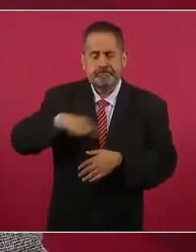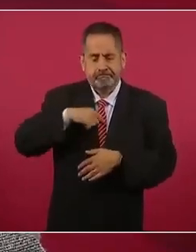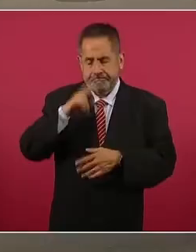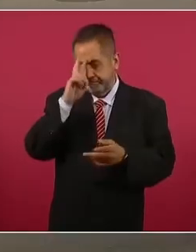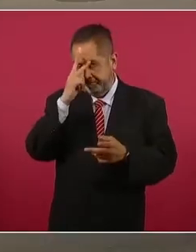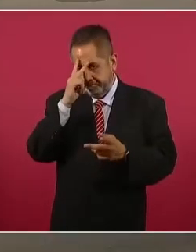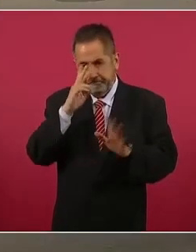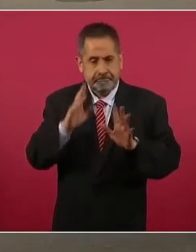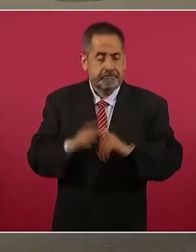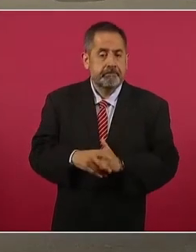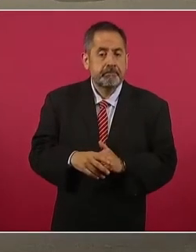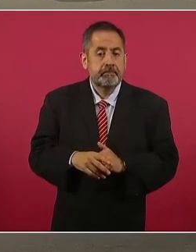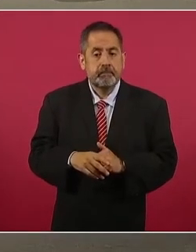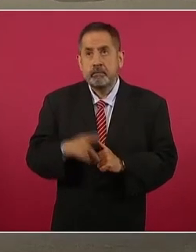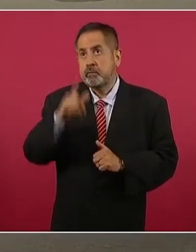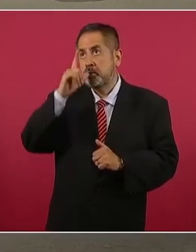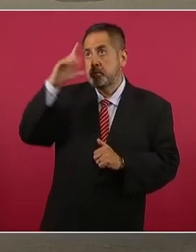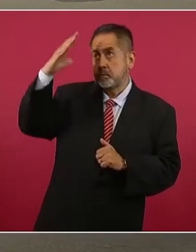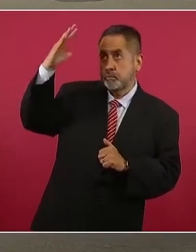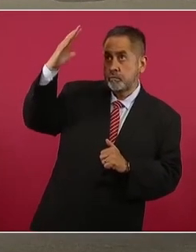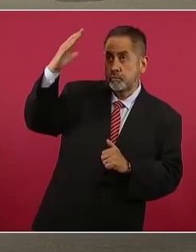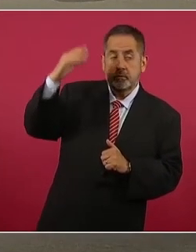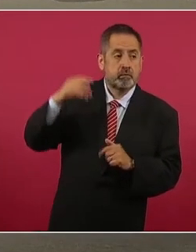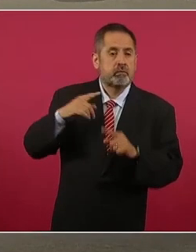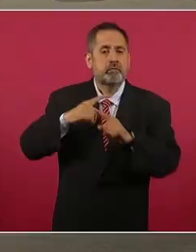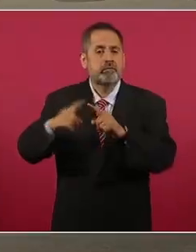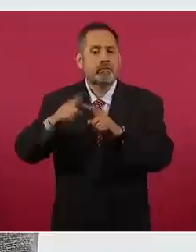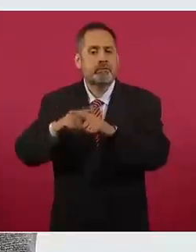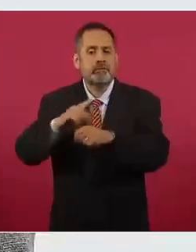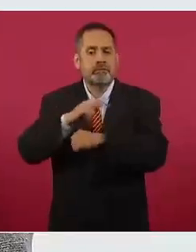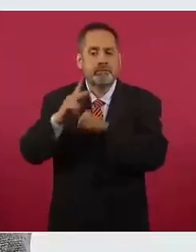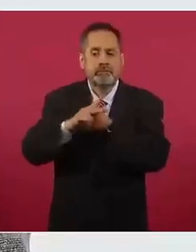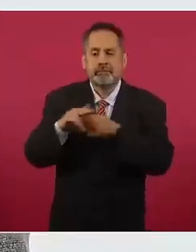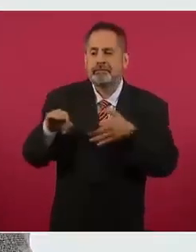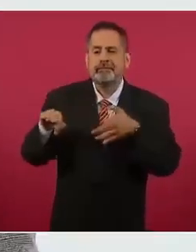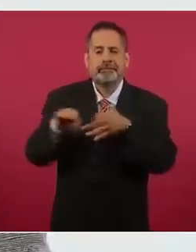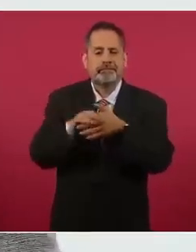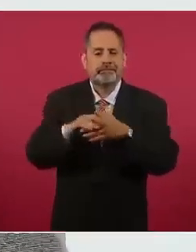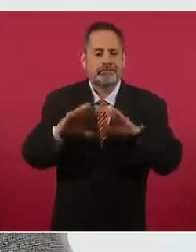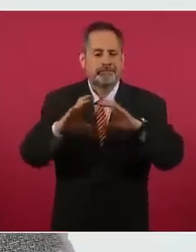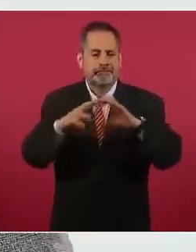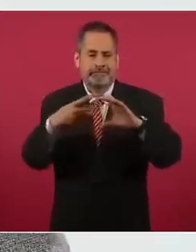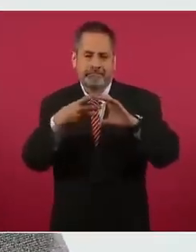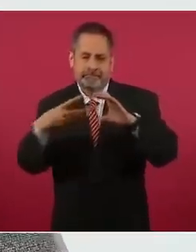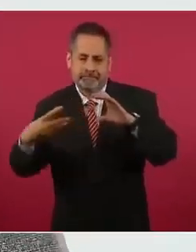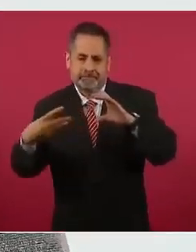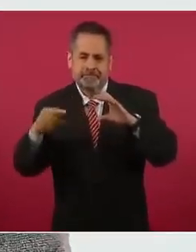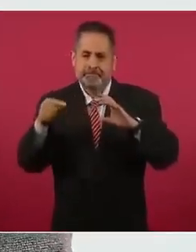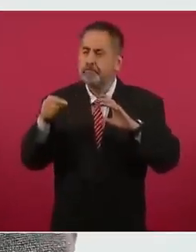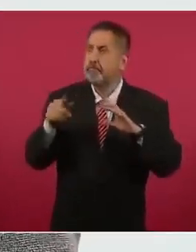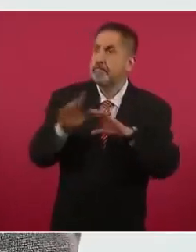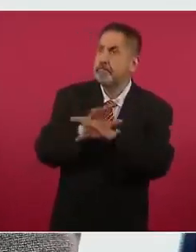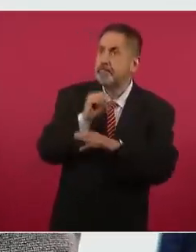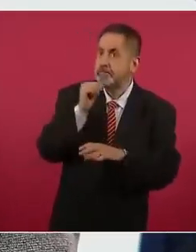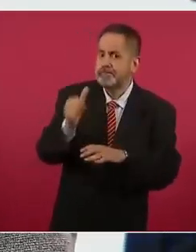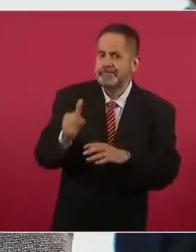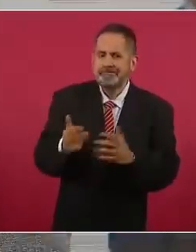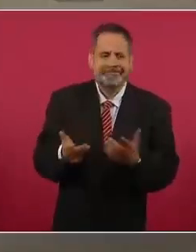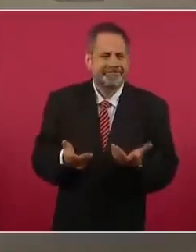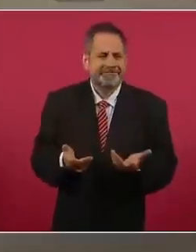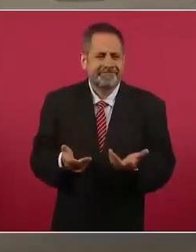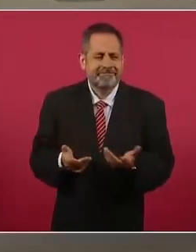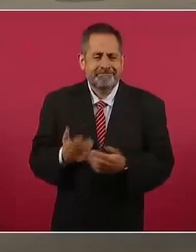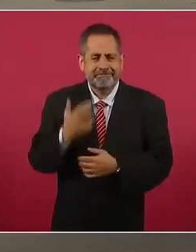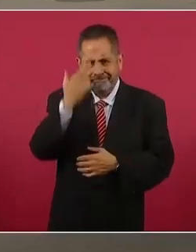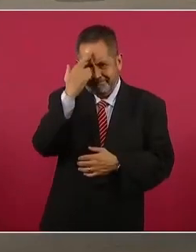hay cambios importantes en la luz solar en los países cercanos a los trópicos. Por lo tanto, no hay una justificación.